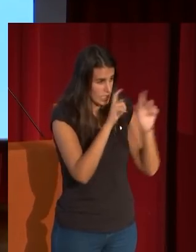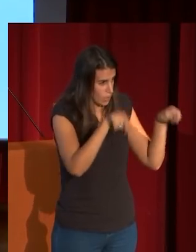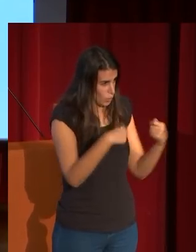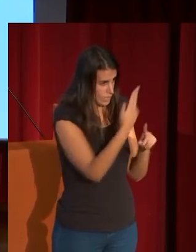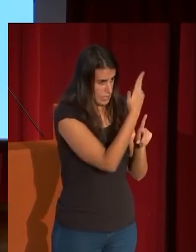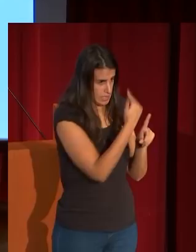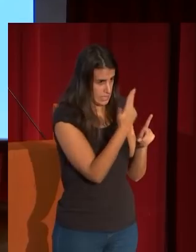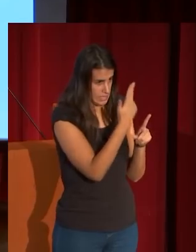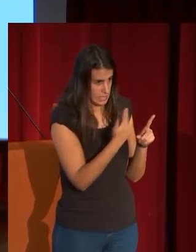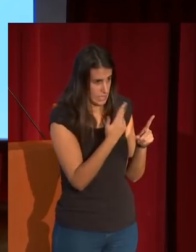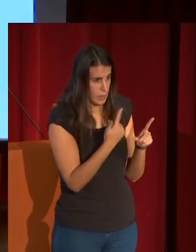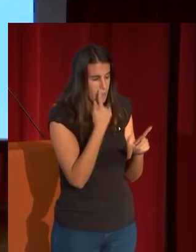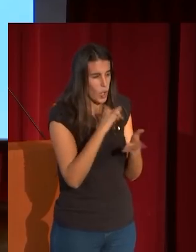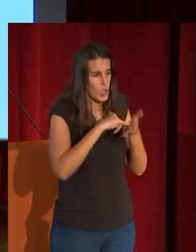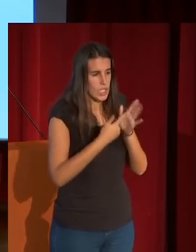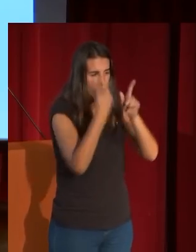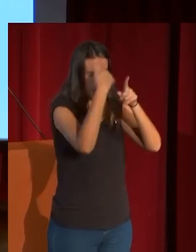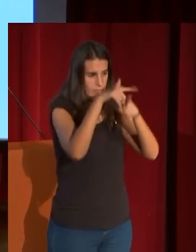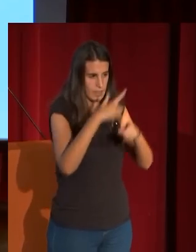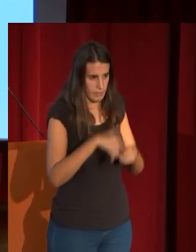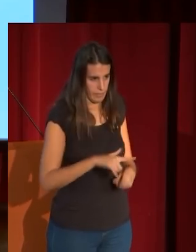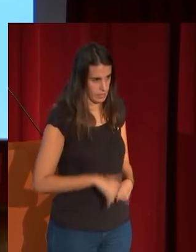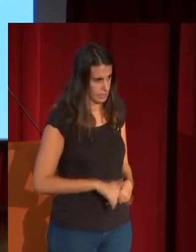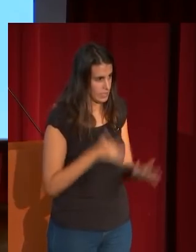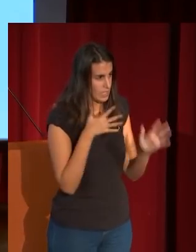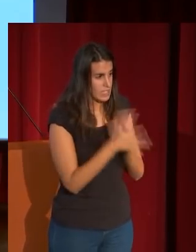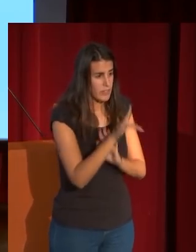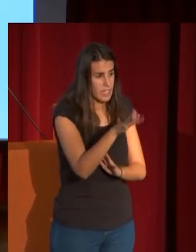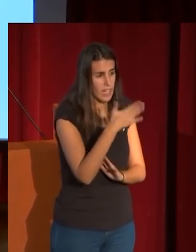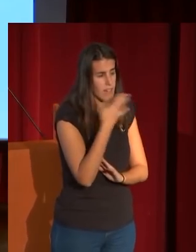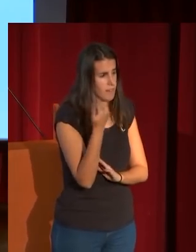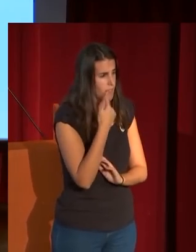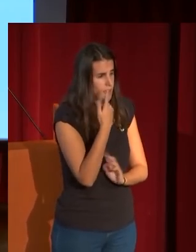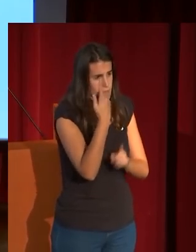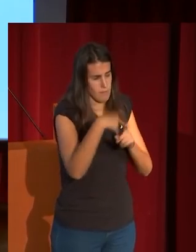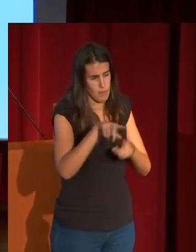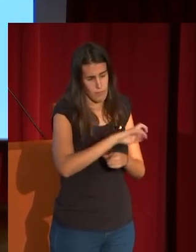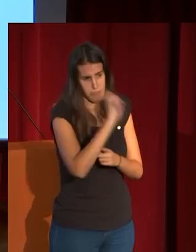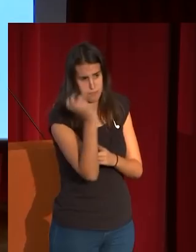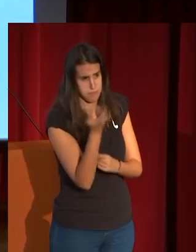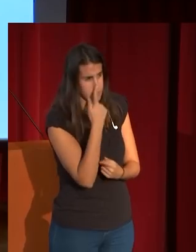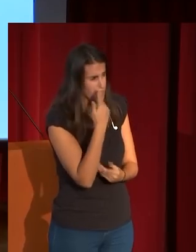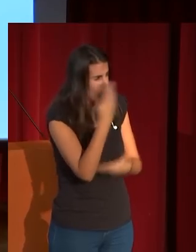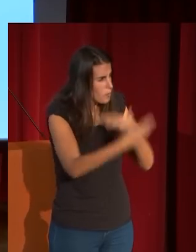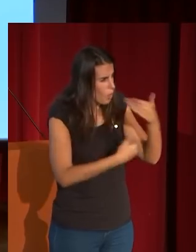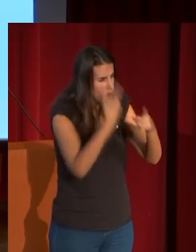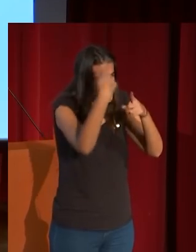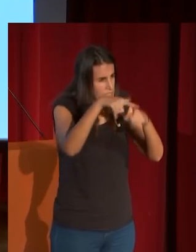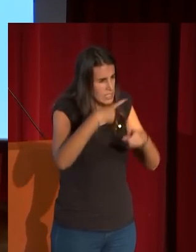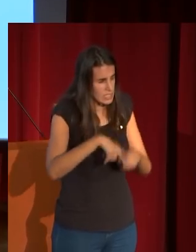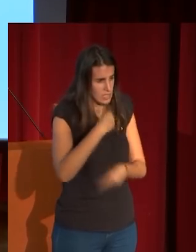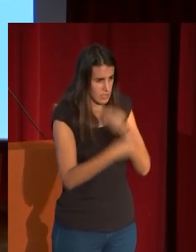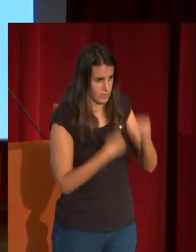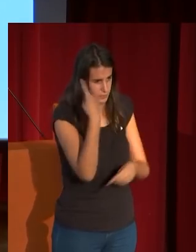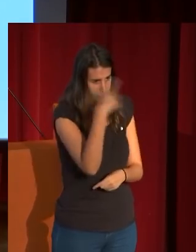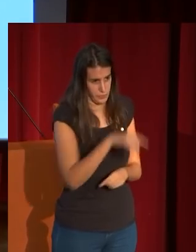ellas con una ejecución diferente que nos dan idea de la variedad de procedimientos de este artista al encararse con sus obras la